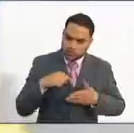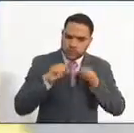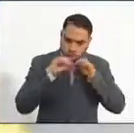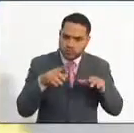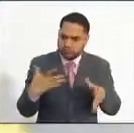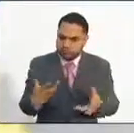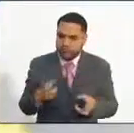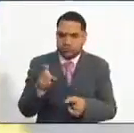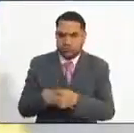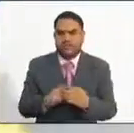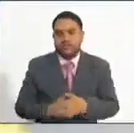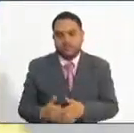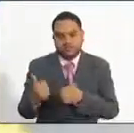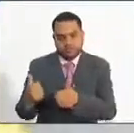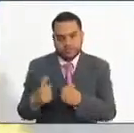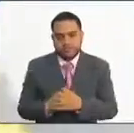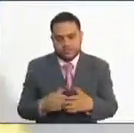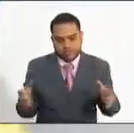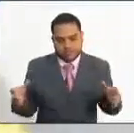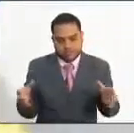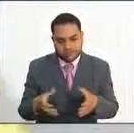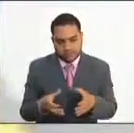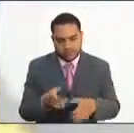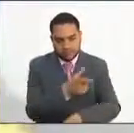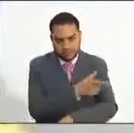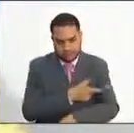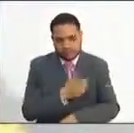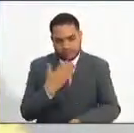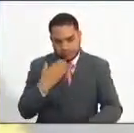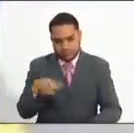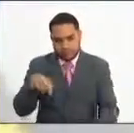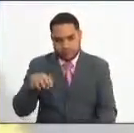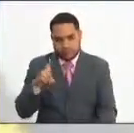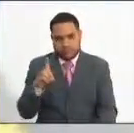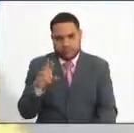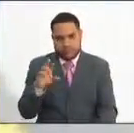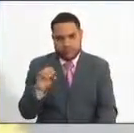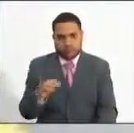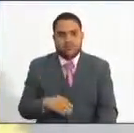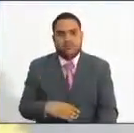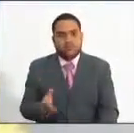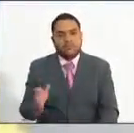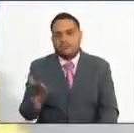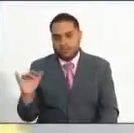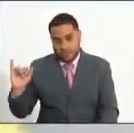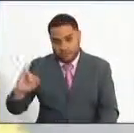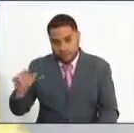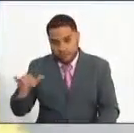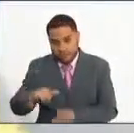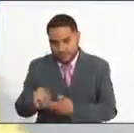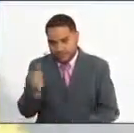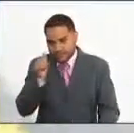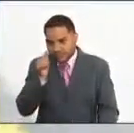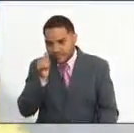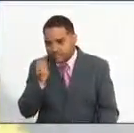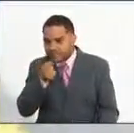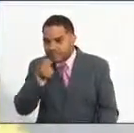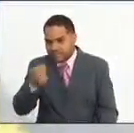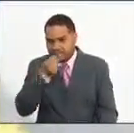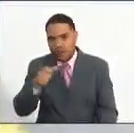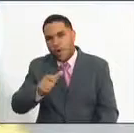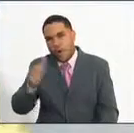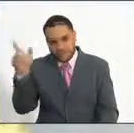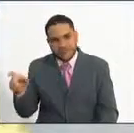comisionado Pedro Rodríguez Tobo. Vamos a volver a Ibagué. Allí está la periodista Diana María Castillo. Hay otra